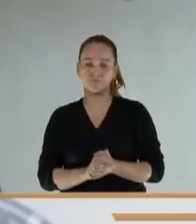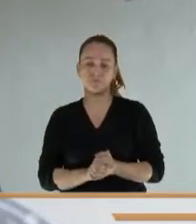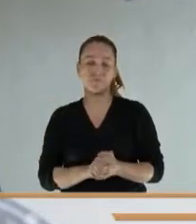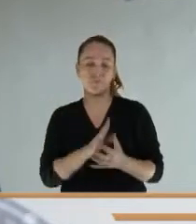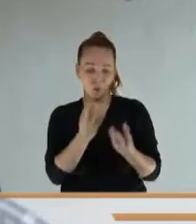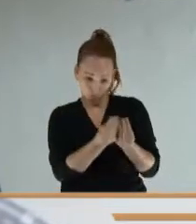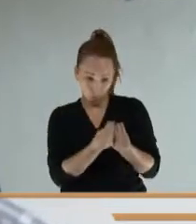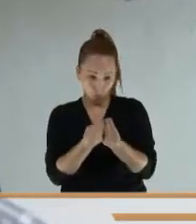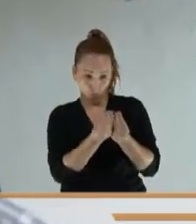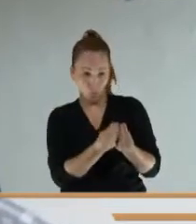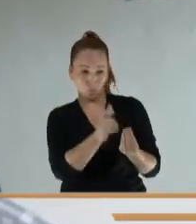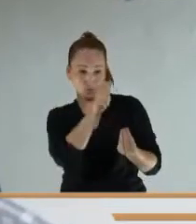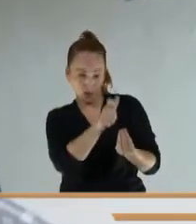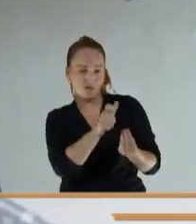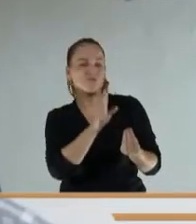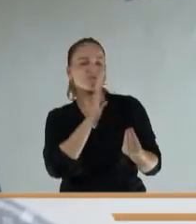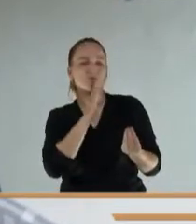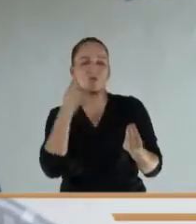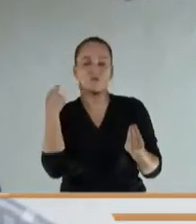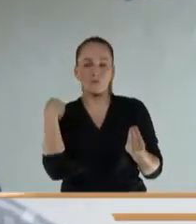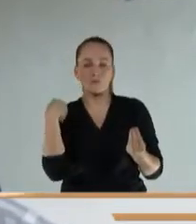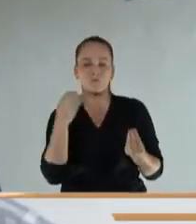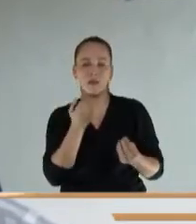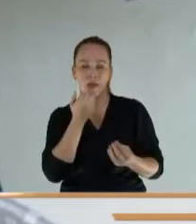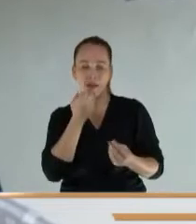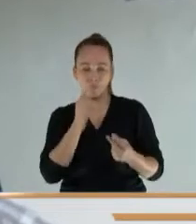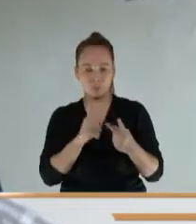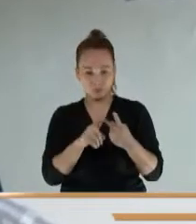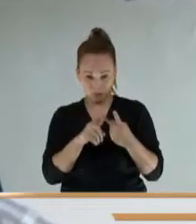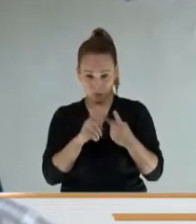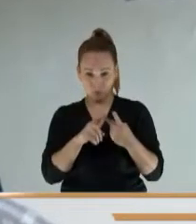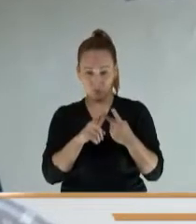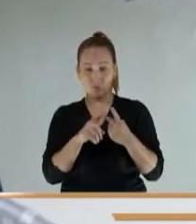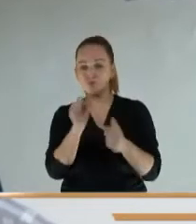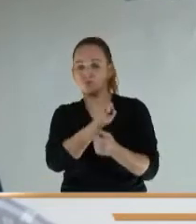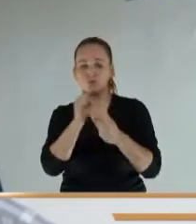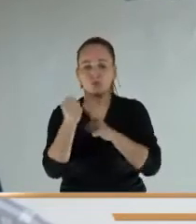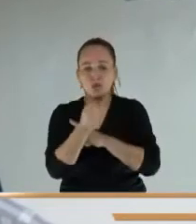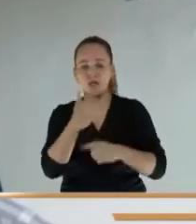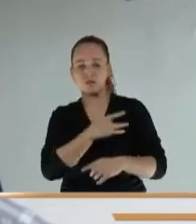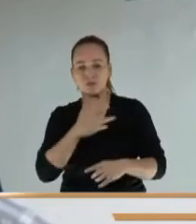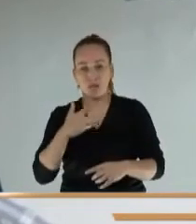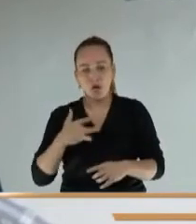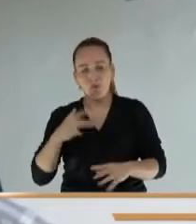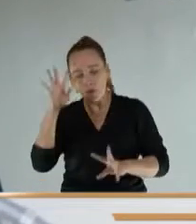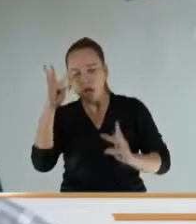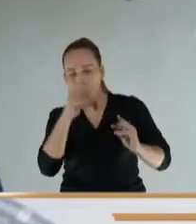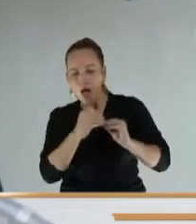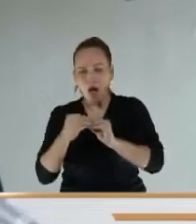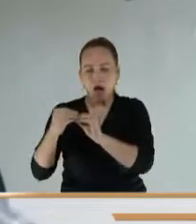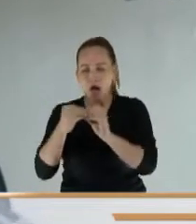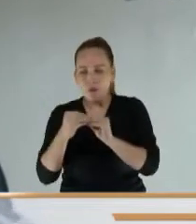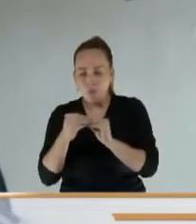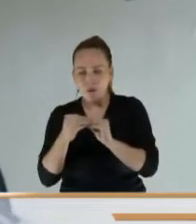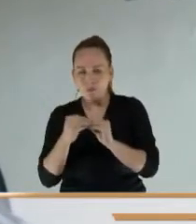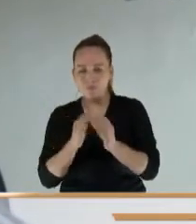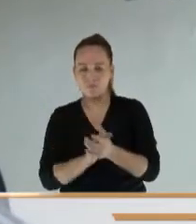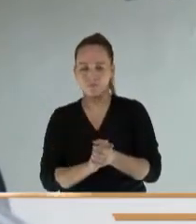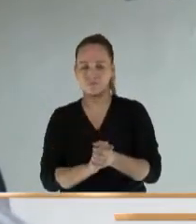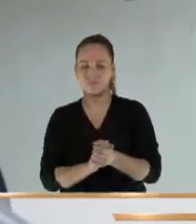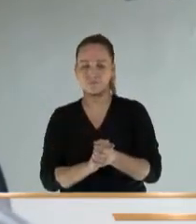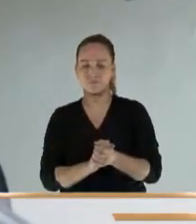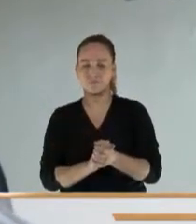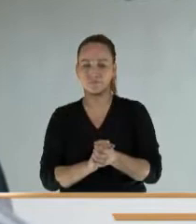concejales por social. En materia de seguridad social, ¿qué se concertó? En materia de seguridad social, esa carga